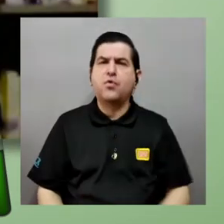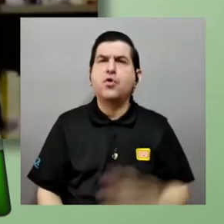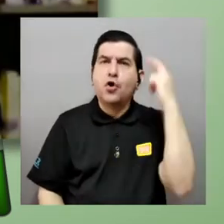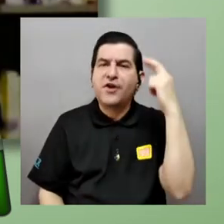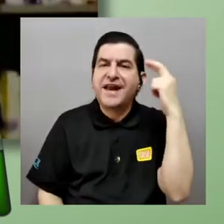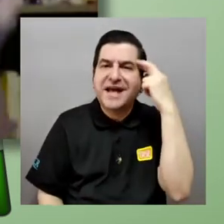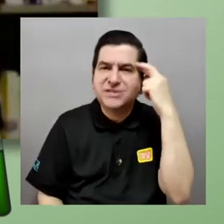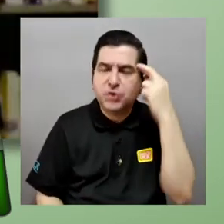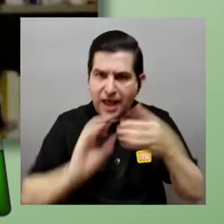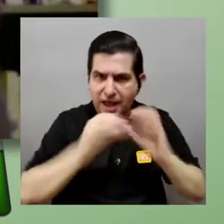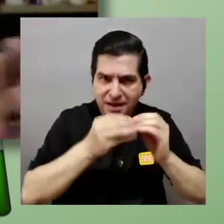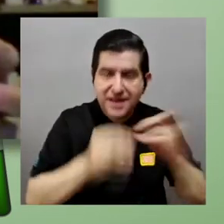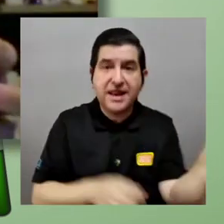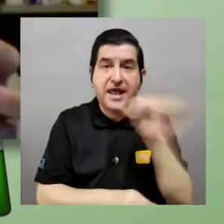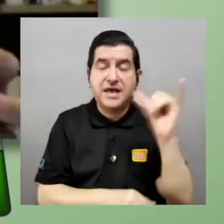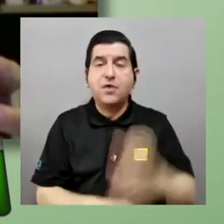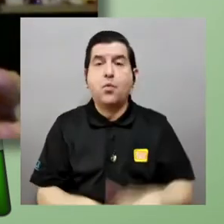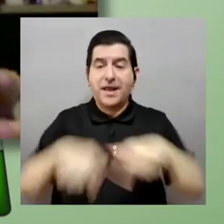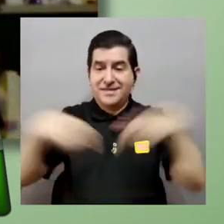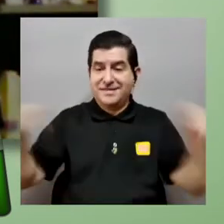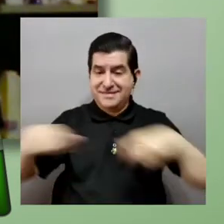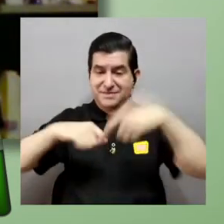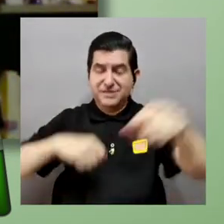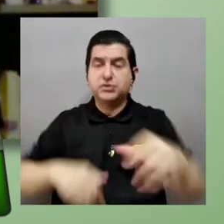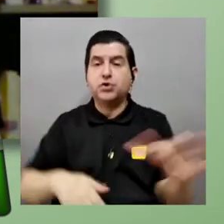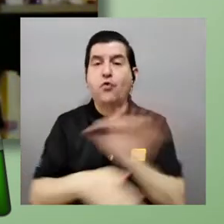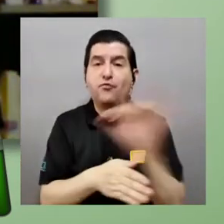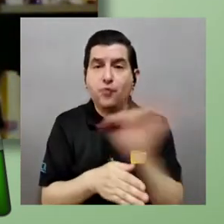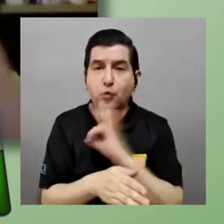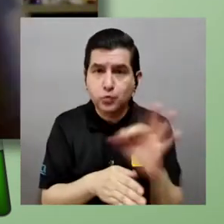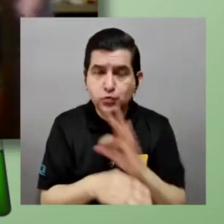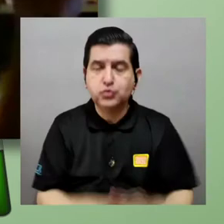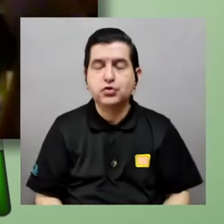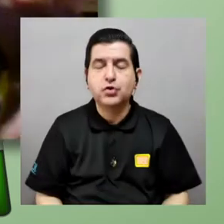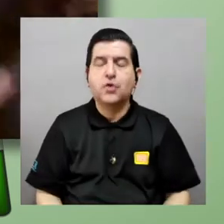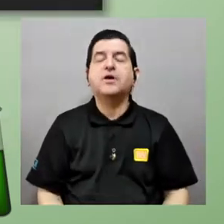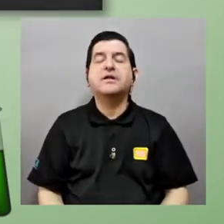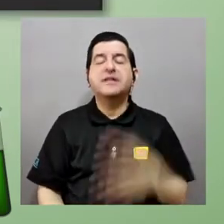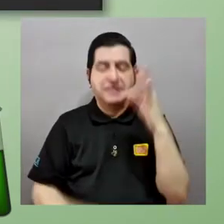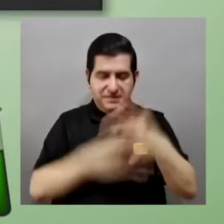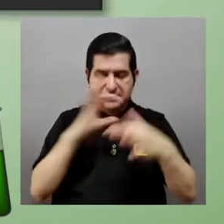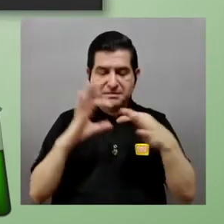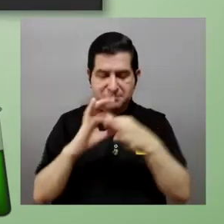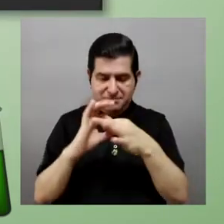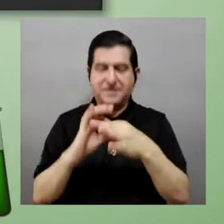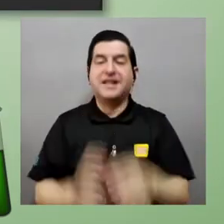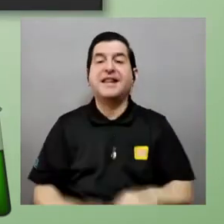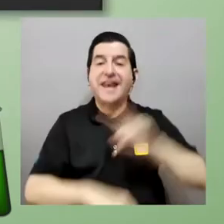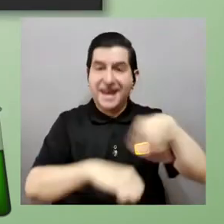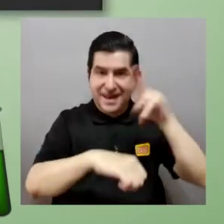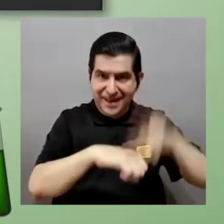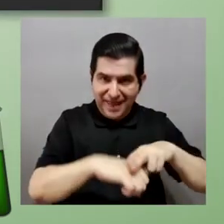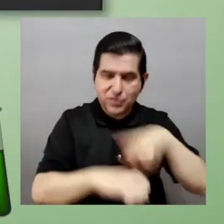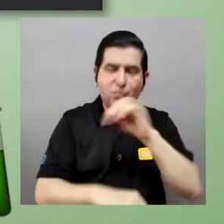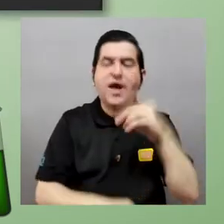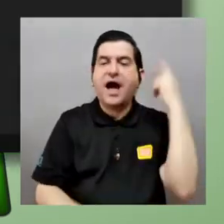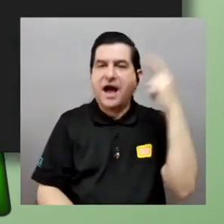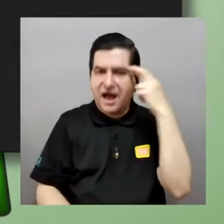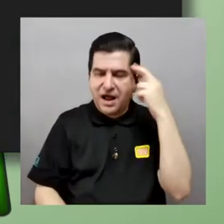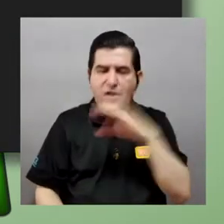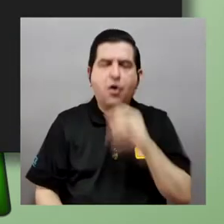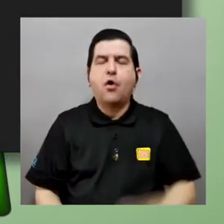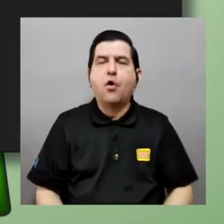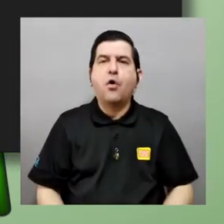tienen el mismo tamaño o sea hay una función biyectiva entre los naturales y los racionales o entre los enteros y los